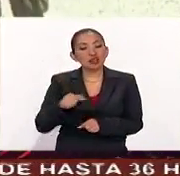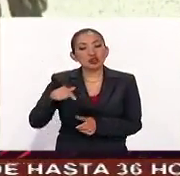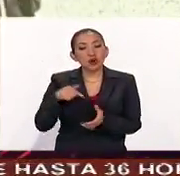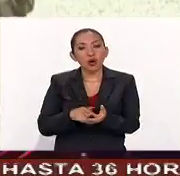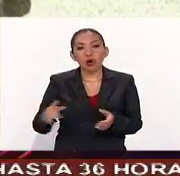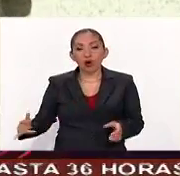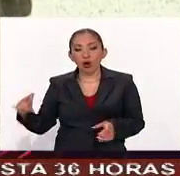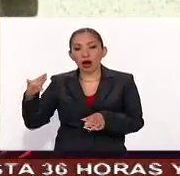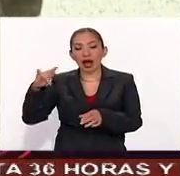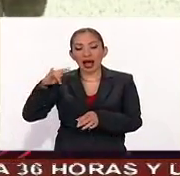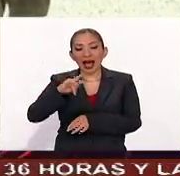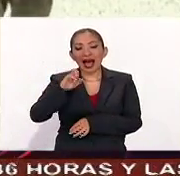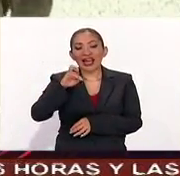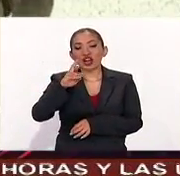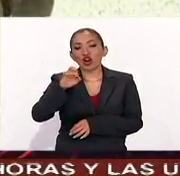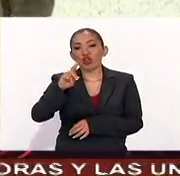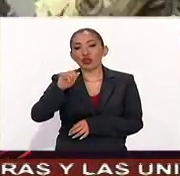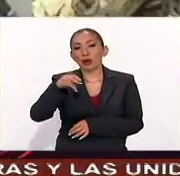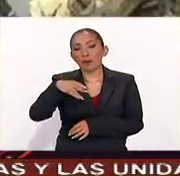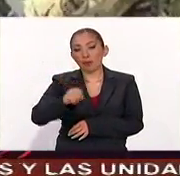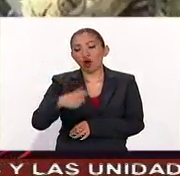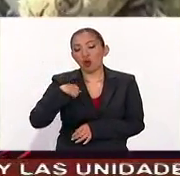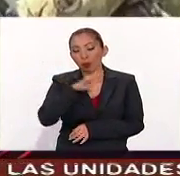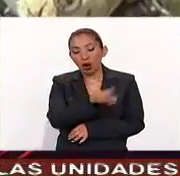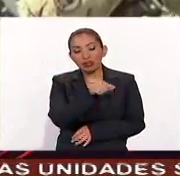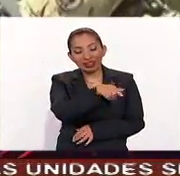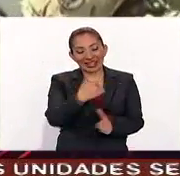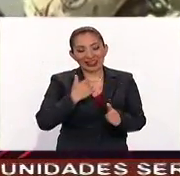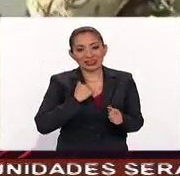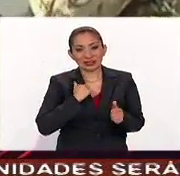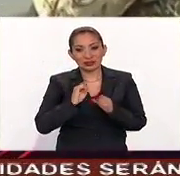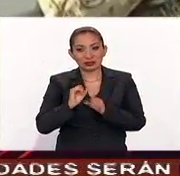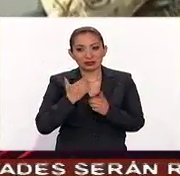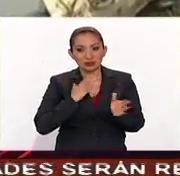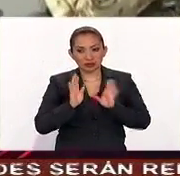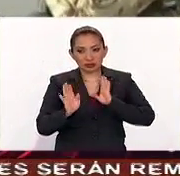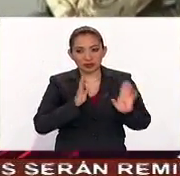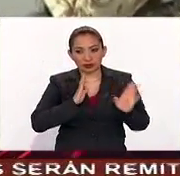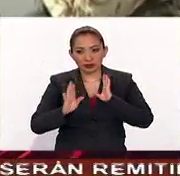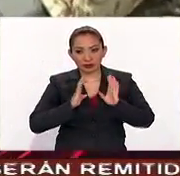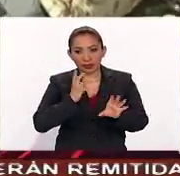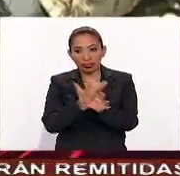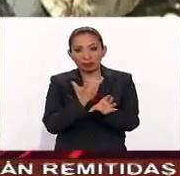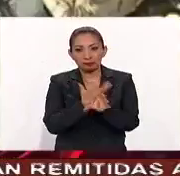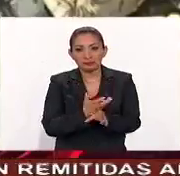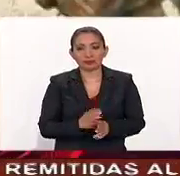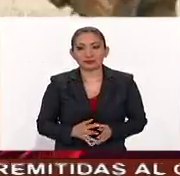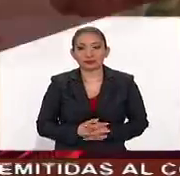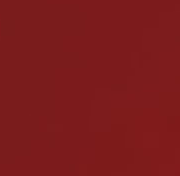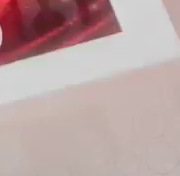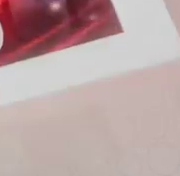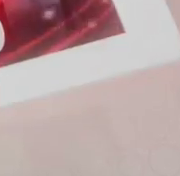aeródromo de Bagram. Los muertos eran soldados estadounidenses.